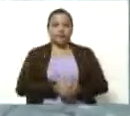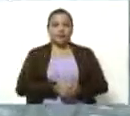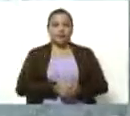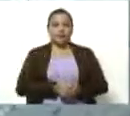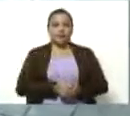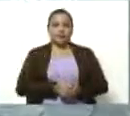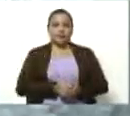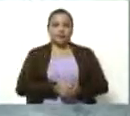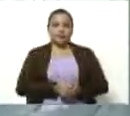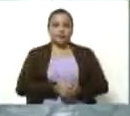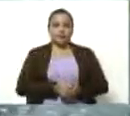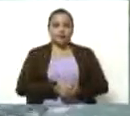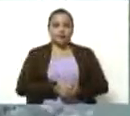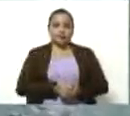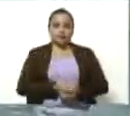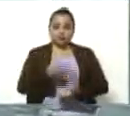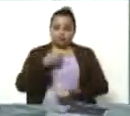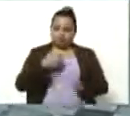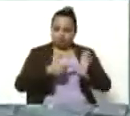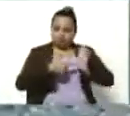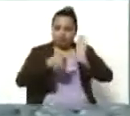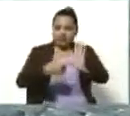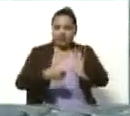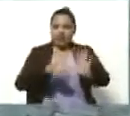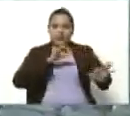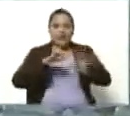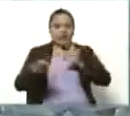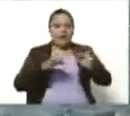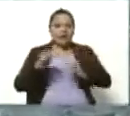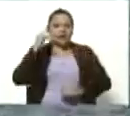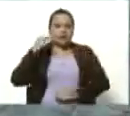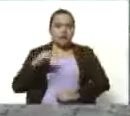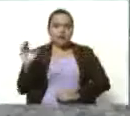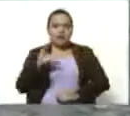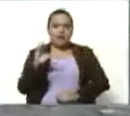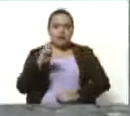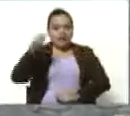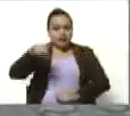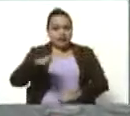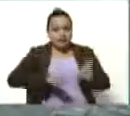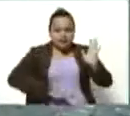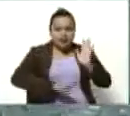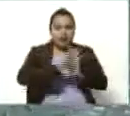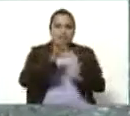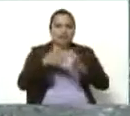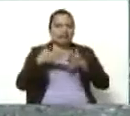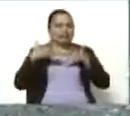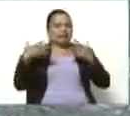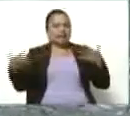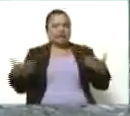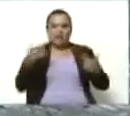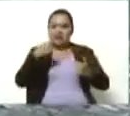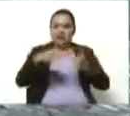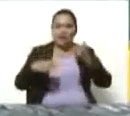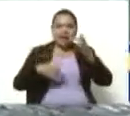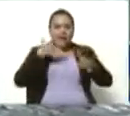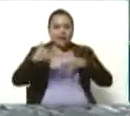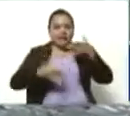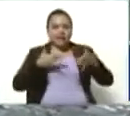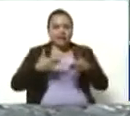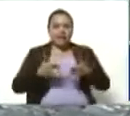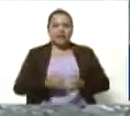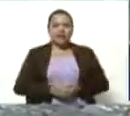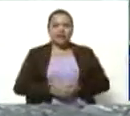Les presento el Teatro Bolívar de Caracas. Acá se han desarrollado gran parte de las actividades del